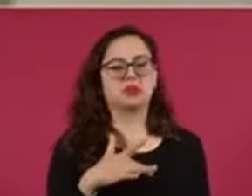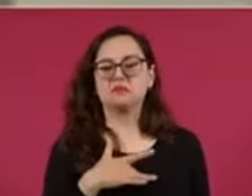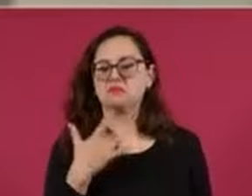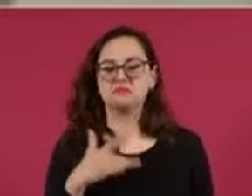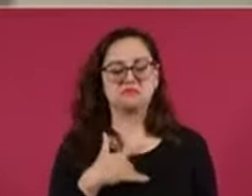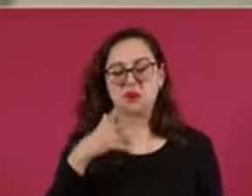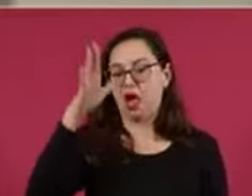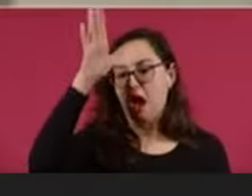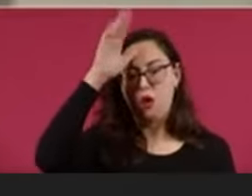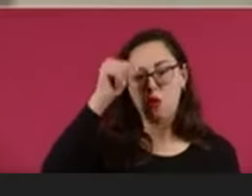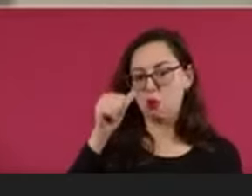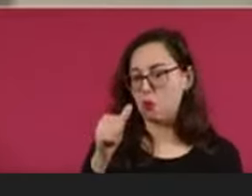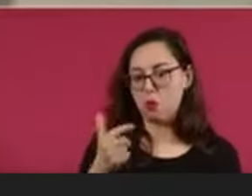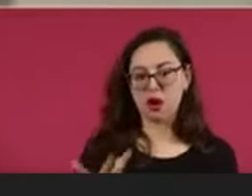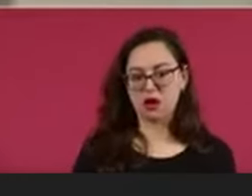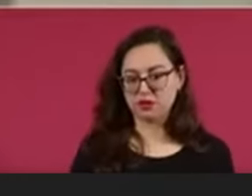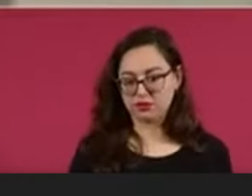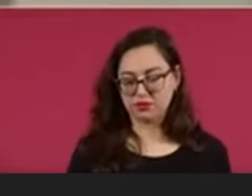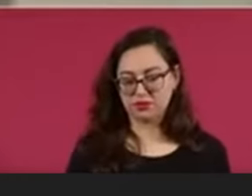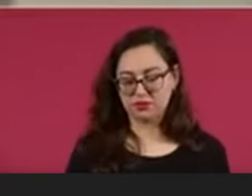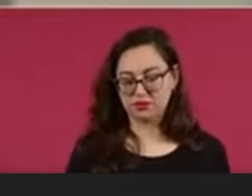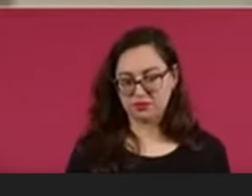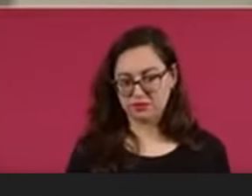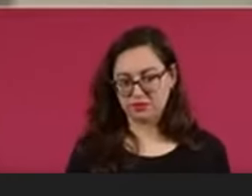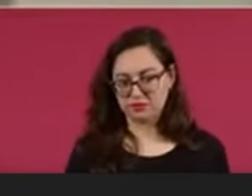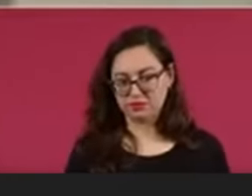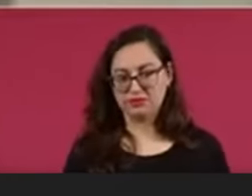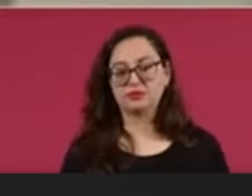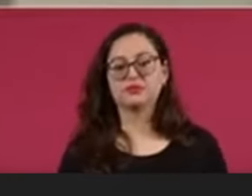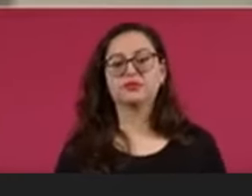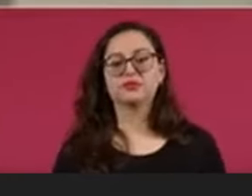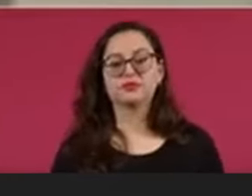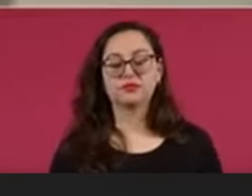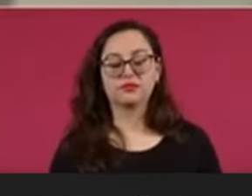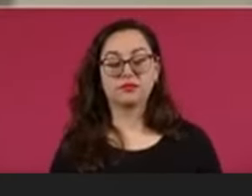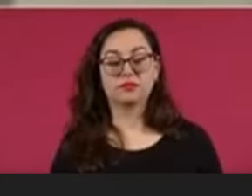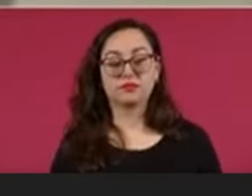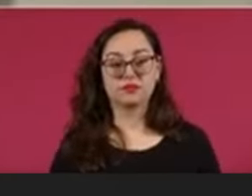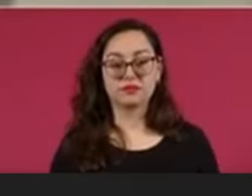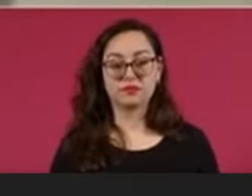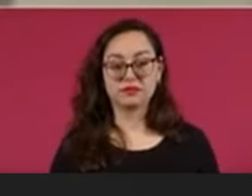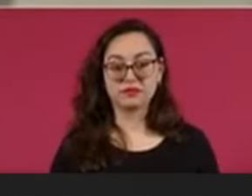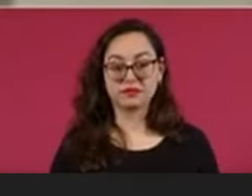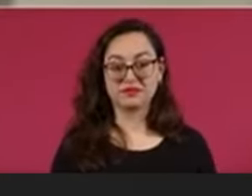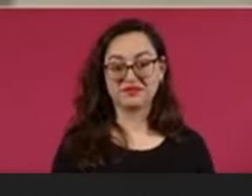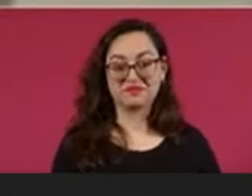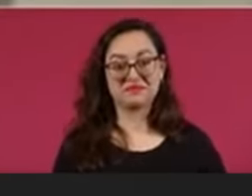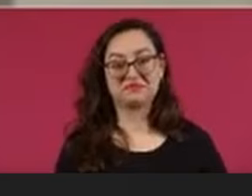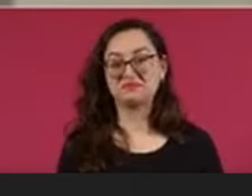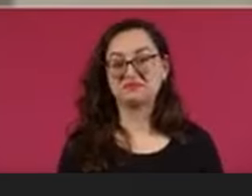por esta elección de la mejor forma posible. Pues por ahí se fue